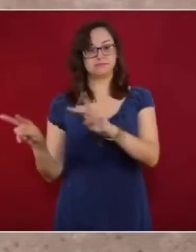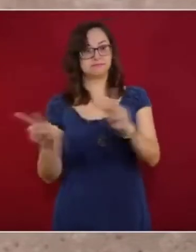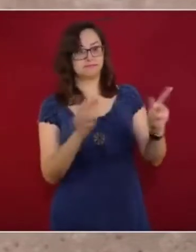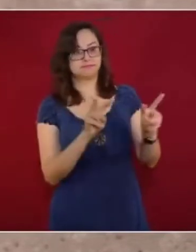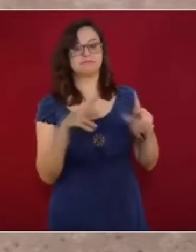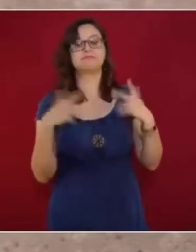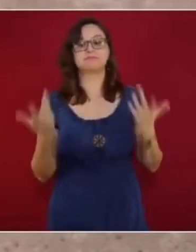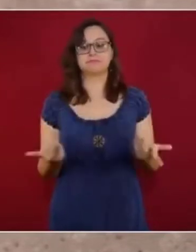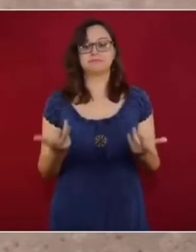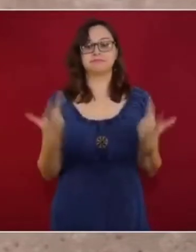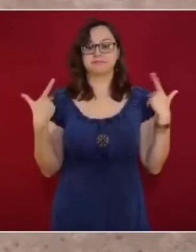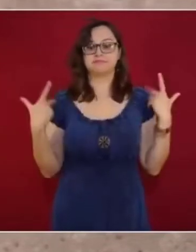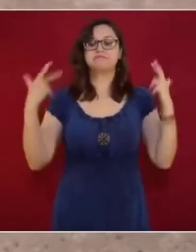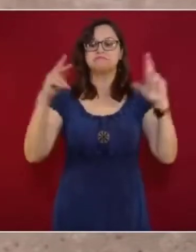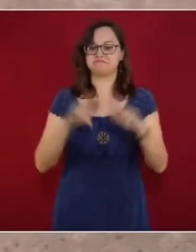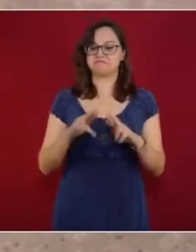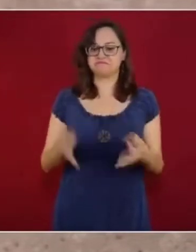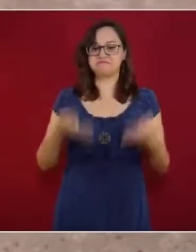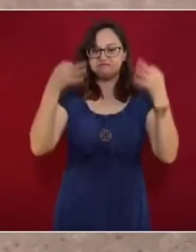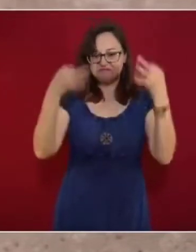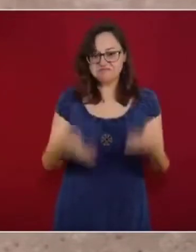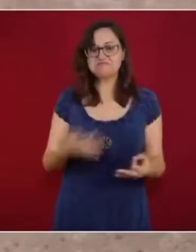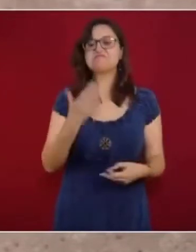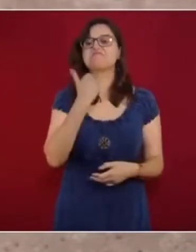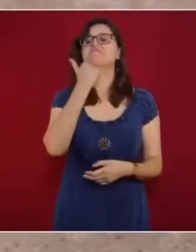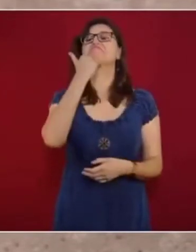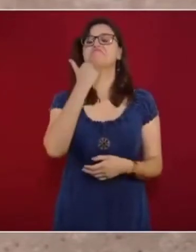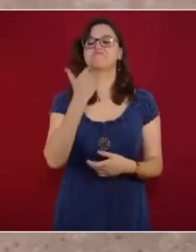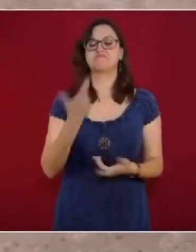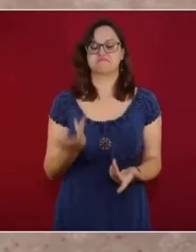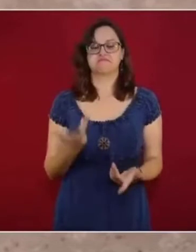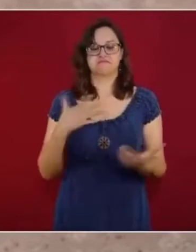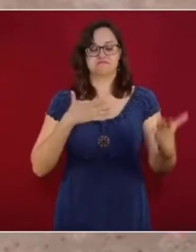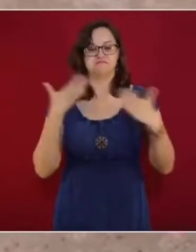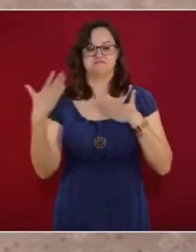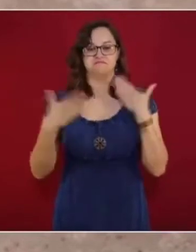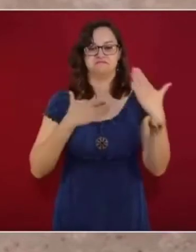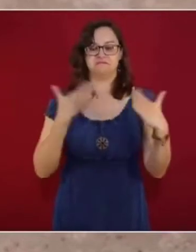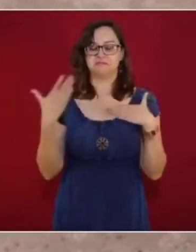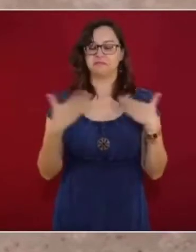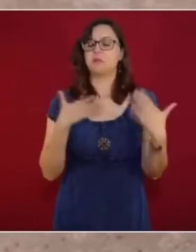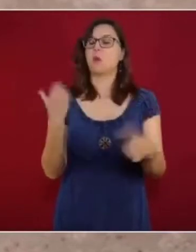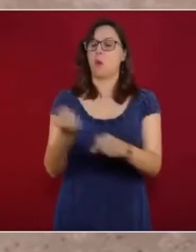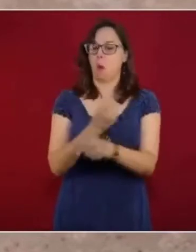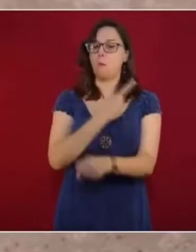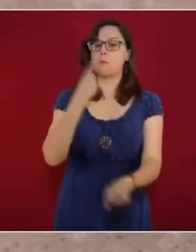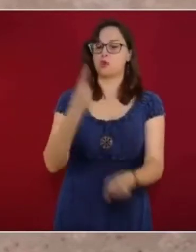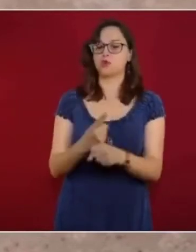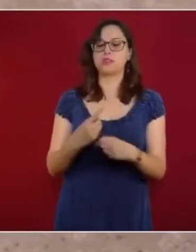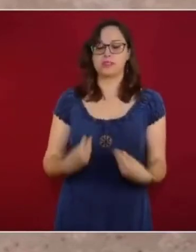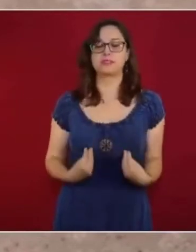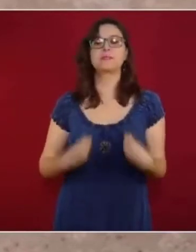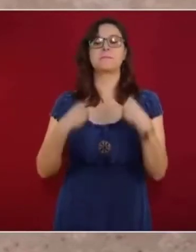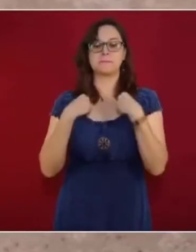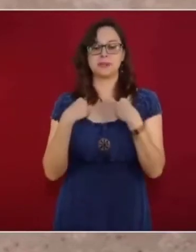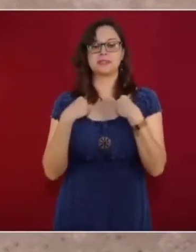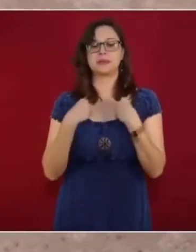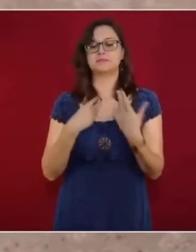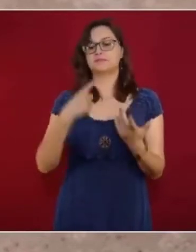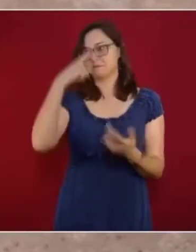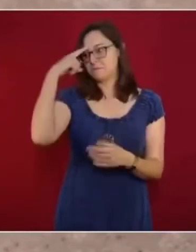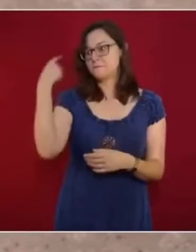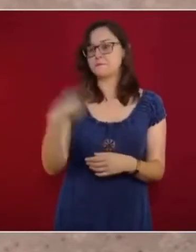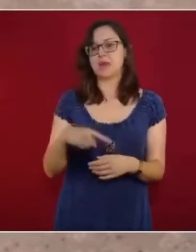magisterio con dignidad, y vivamos nuestro magisterio disfrutándolo. Es una gran oportunidad que nos da la vida para ser